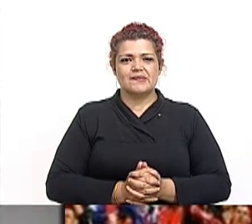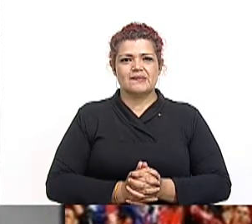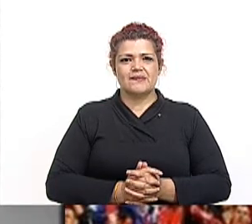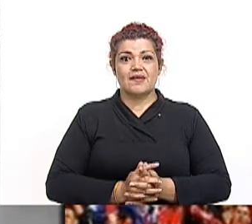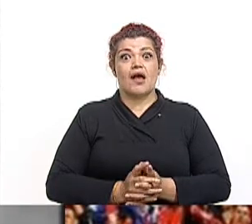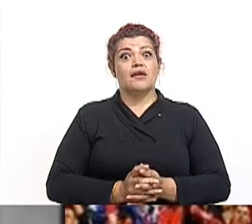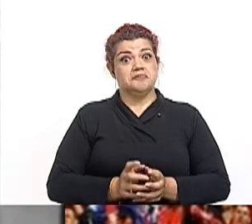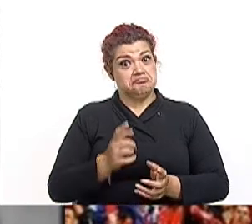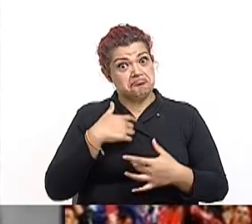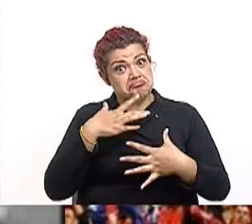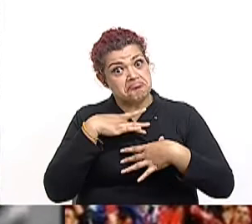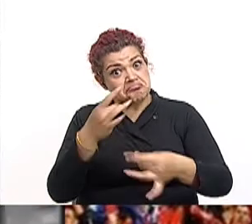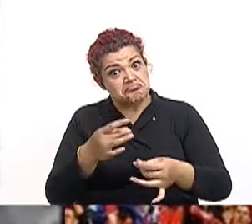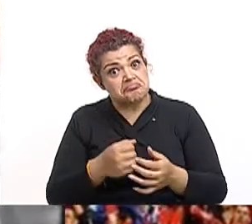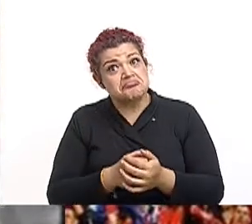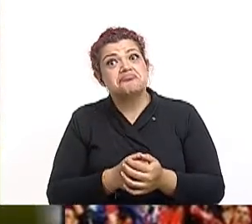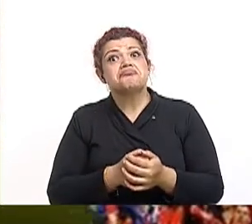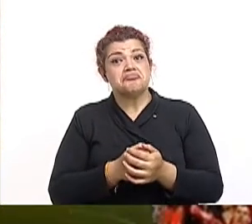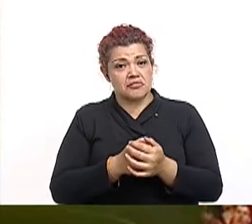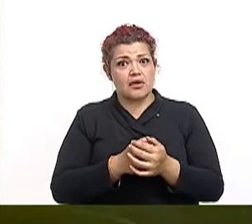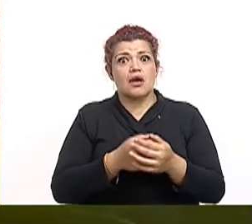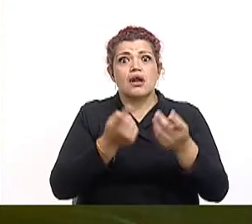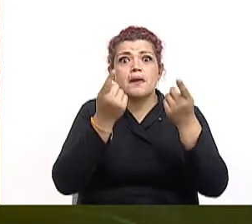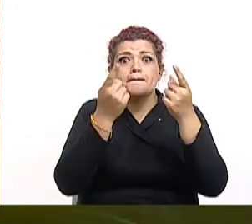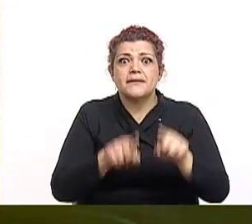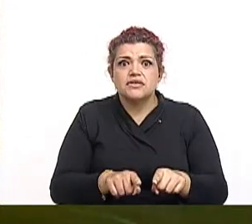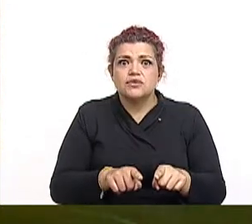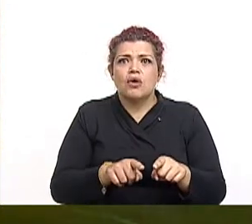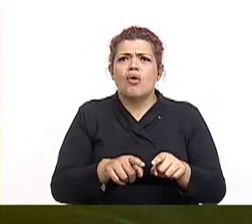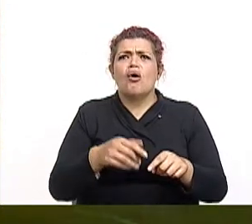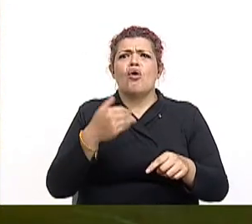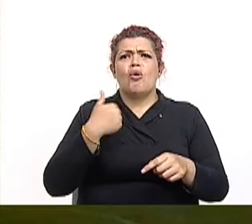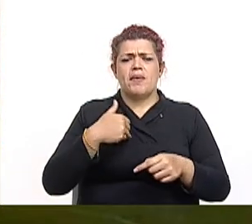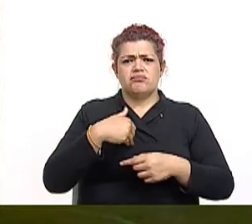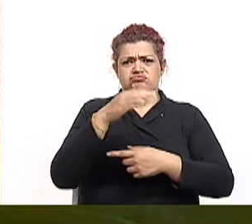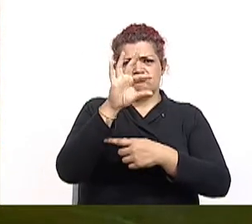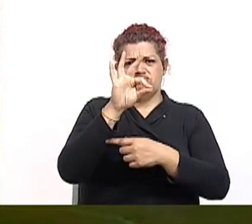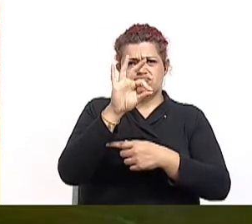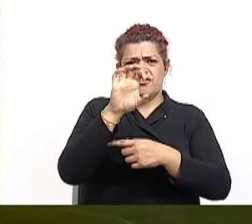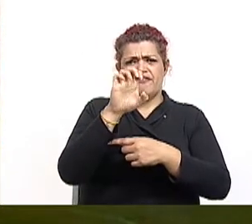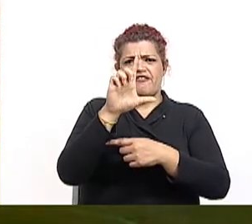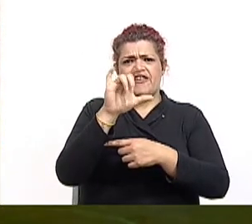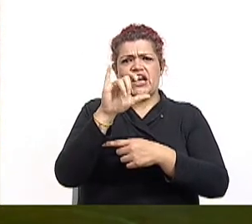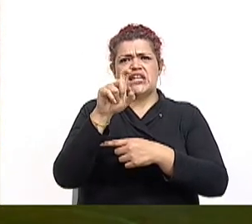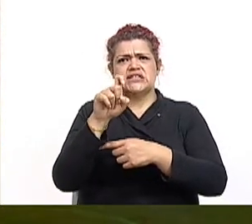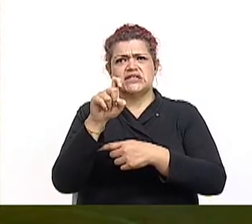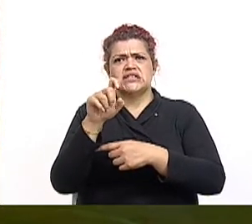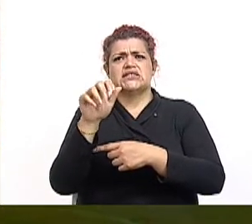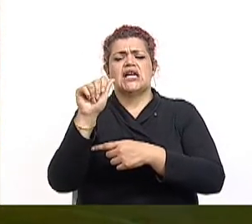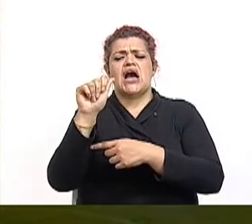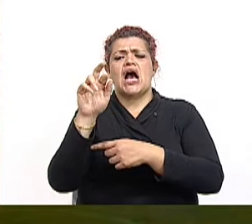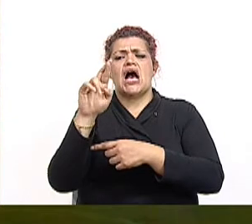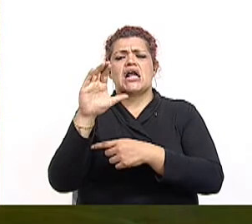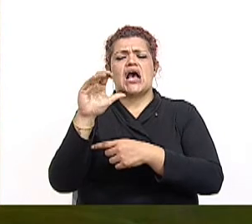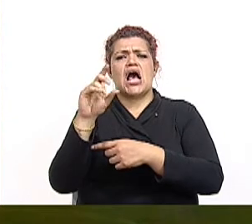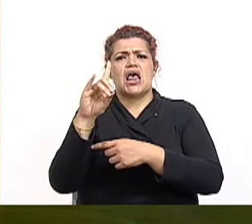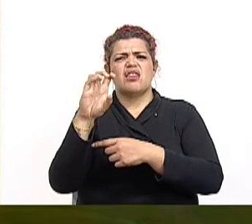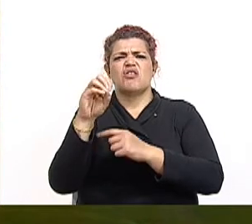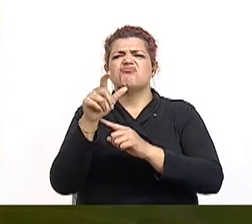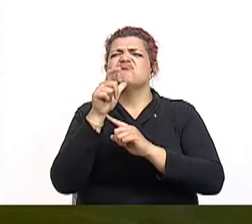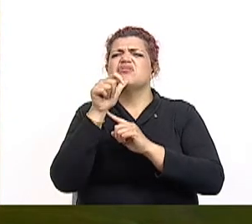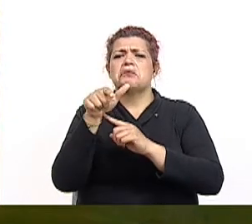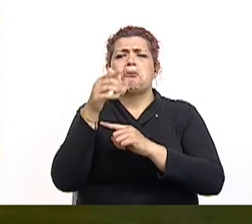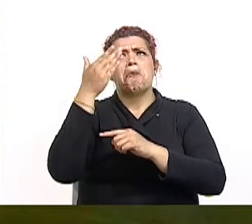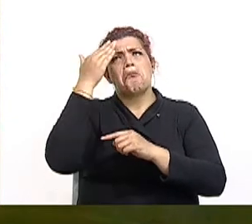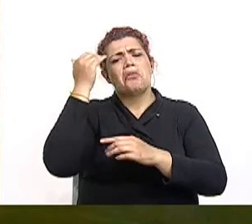Muy interesante lo que ocurre con Félix Arcadio Montero, un personaje a lo mejor poco recordado